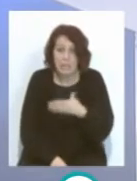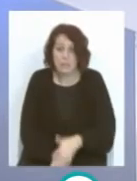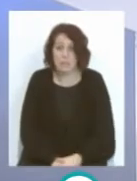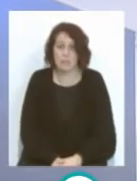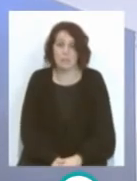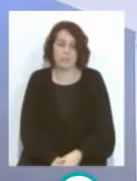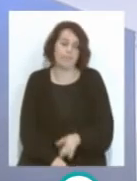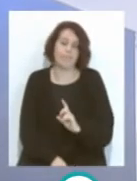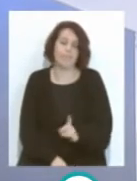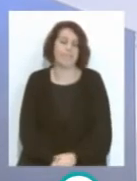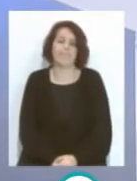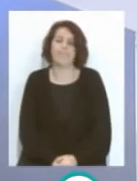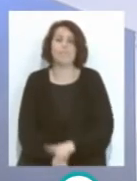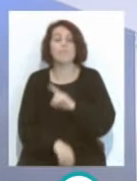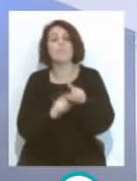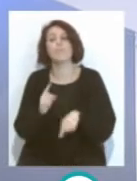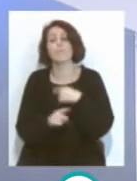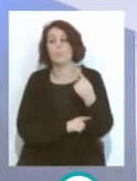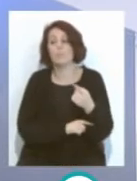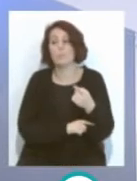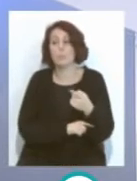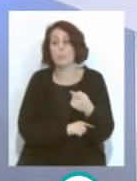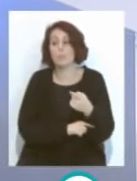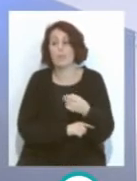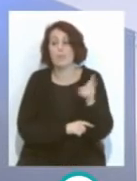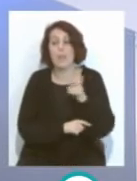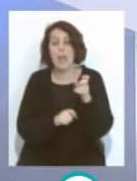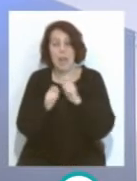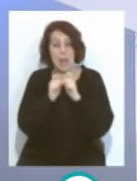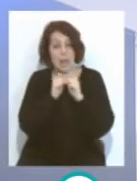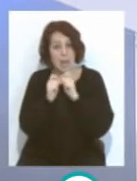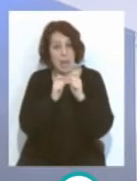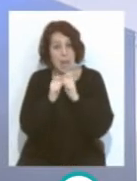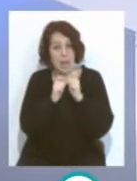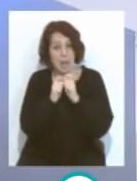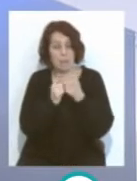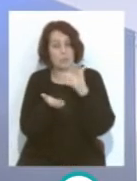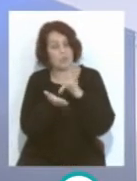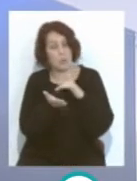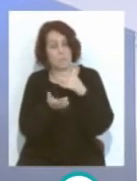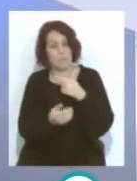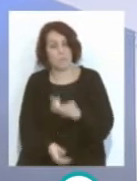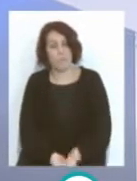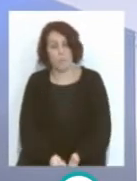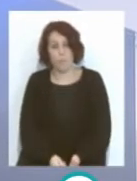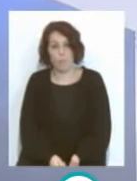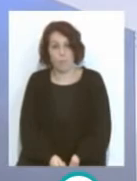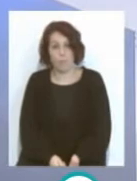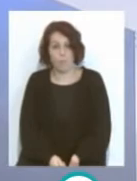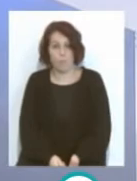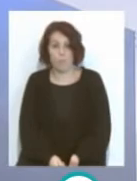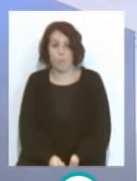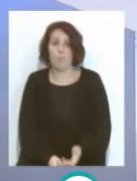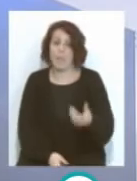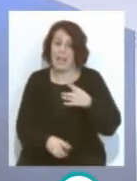O sea, no. Luego, viene la rueda de prensa cuando va a interesarse Julen